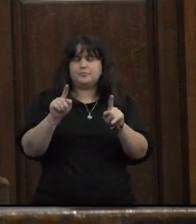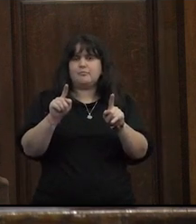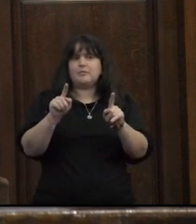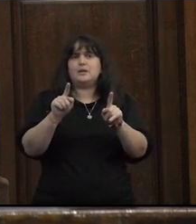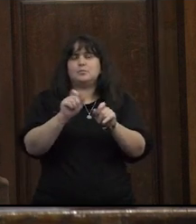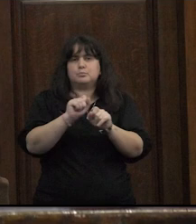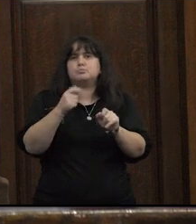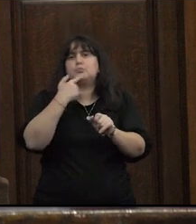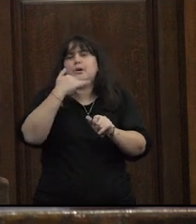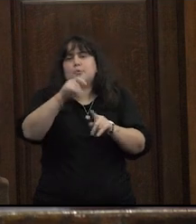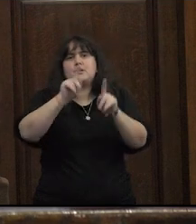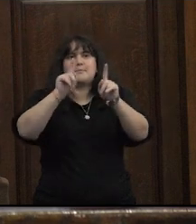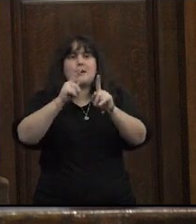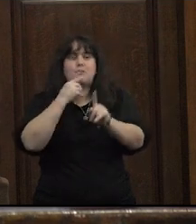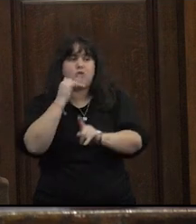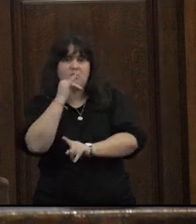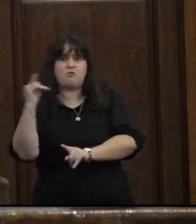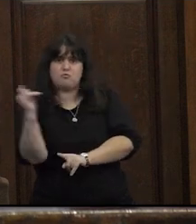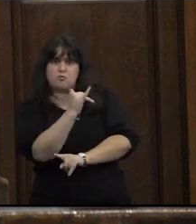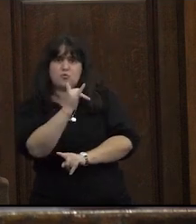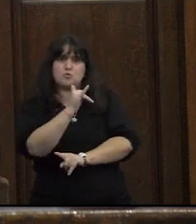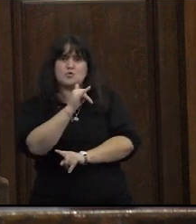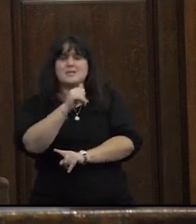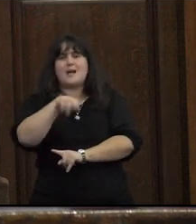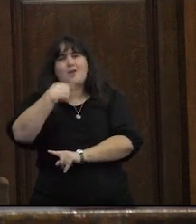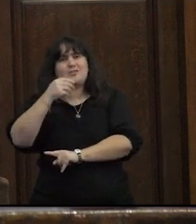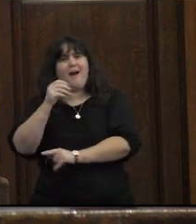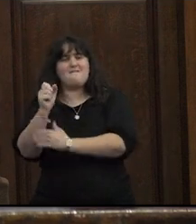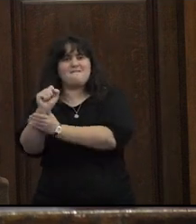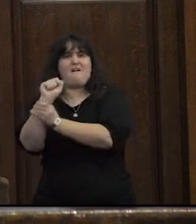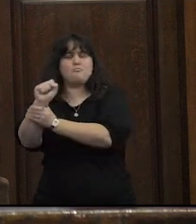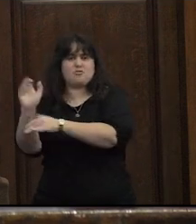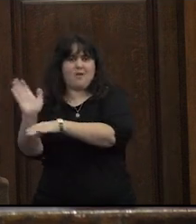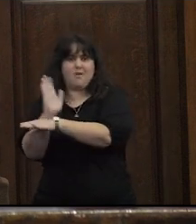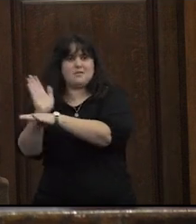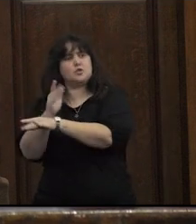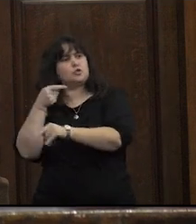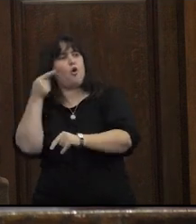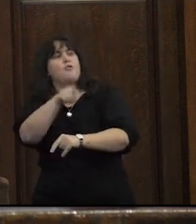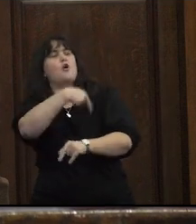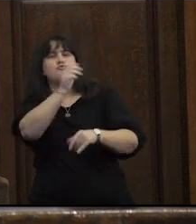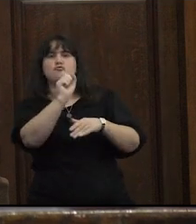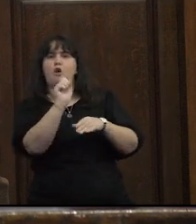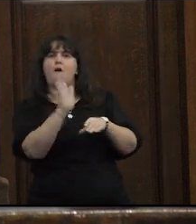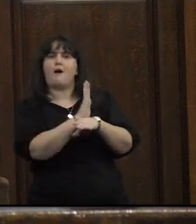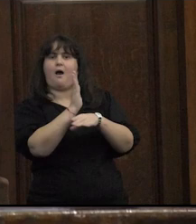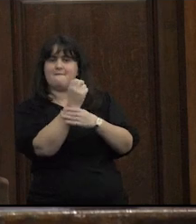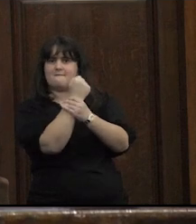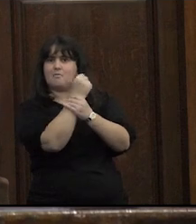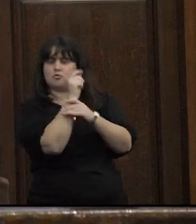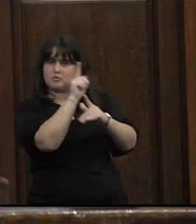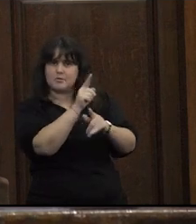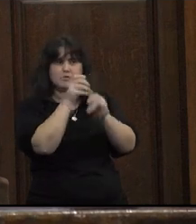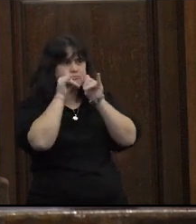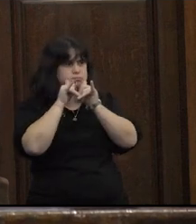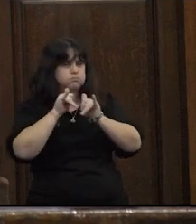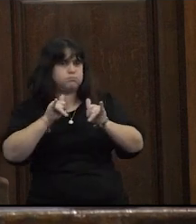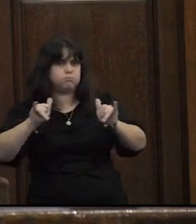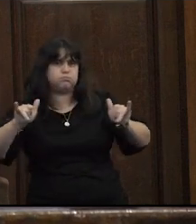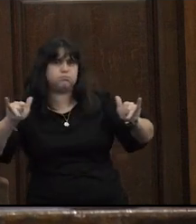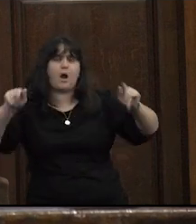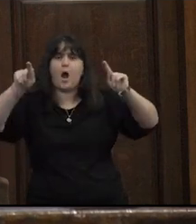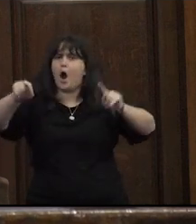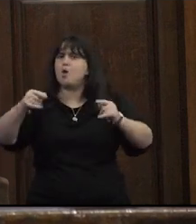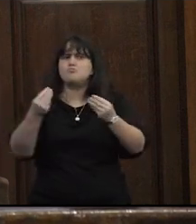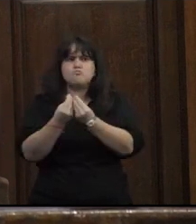fue por ejemplo la denuncia que hizo Telma Fardín contra Juan D'Artes y cómo empezó a generar la proliferación de